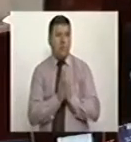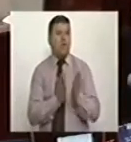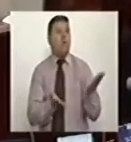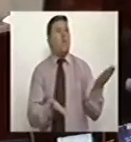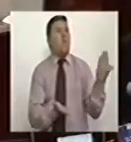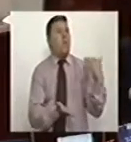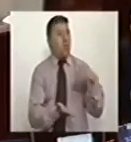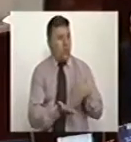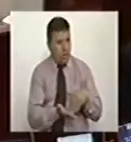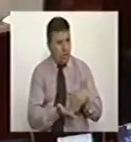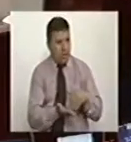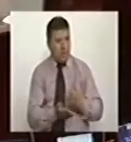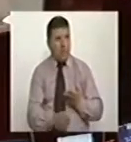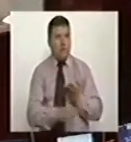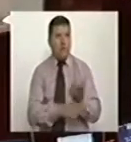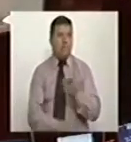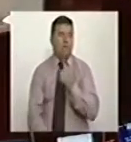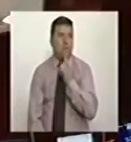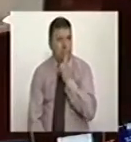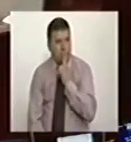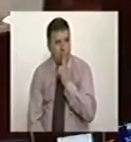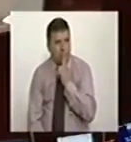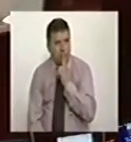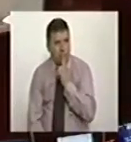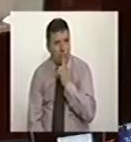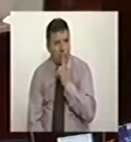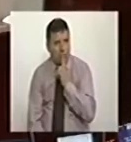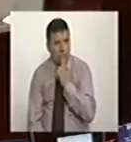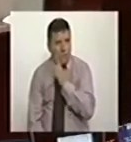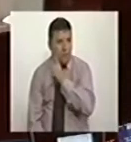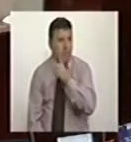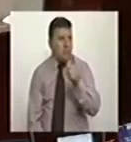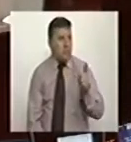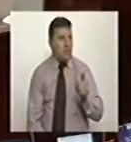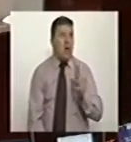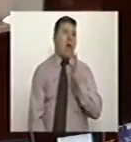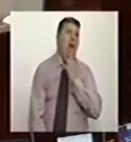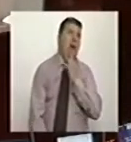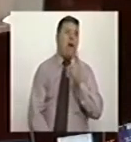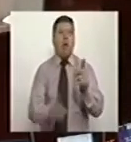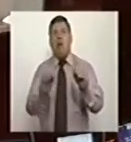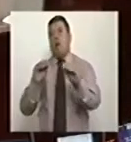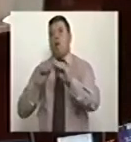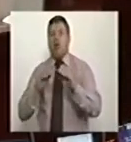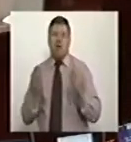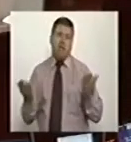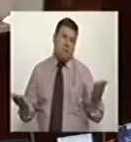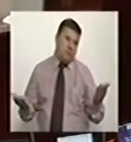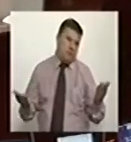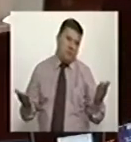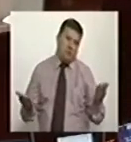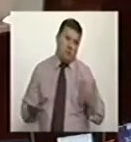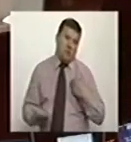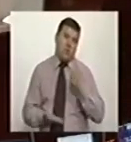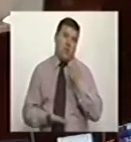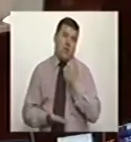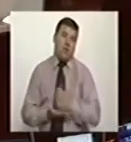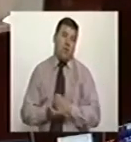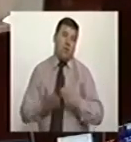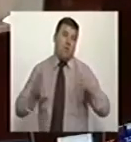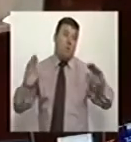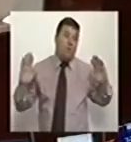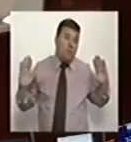Nuevamente, solicito silencio para escuchar a quienes están interviniendo. lo contrario, nos vemos en la obligación de